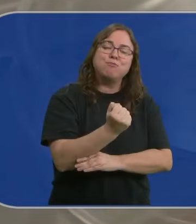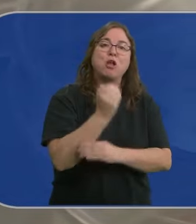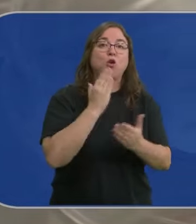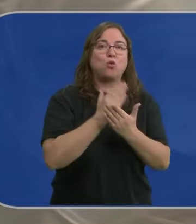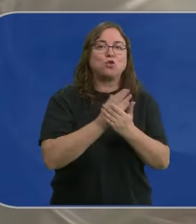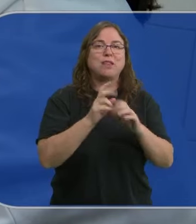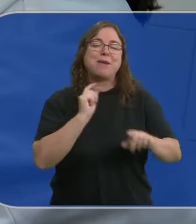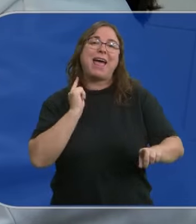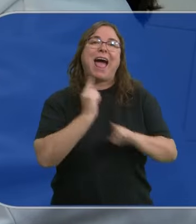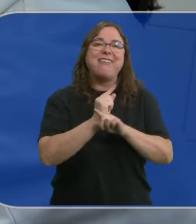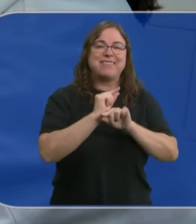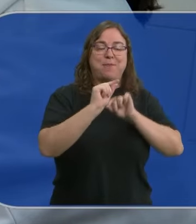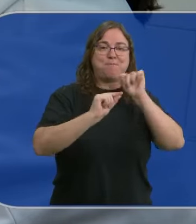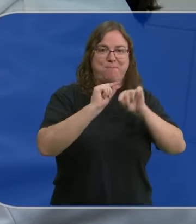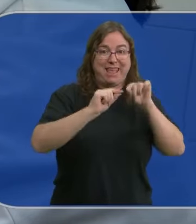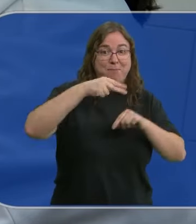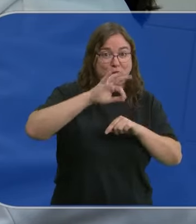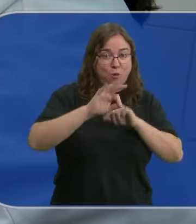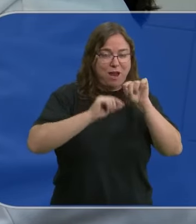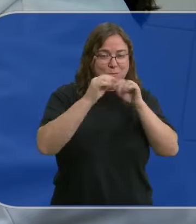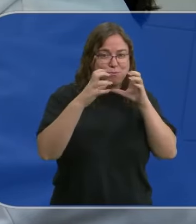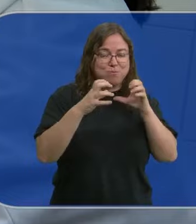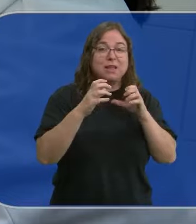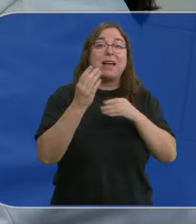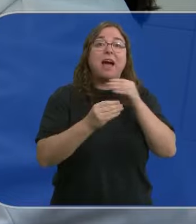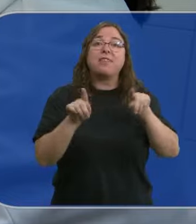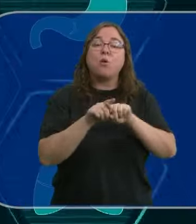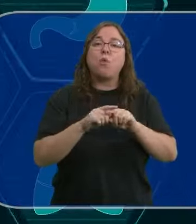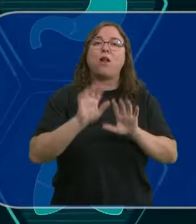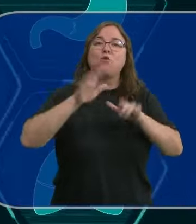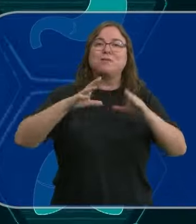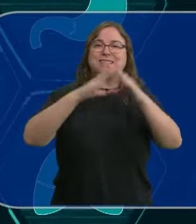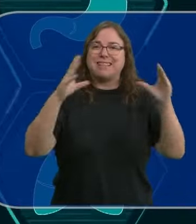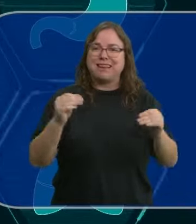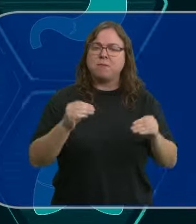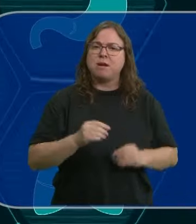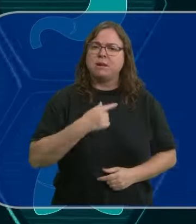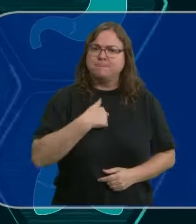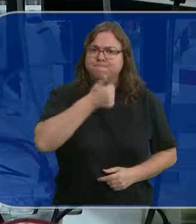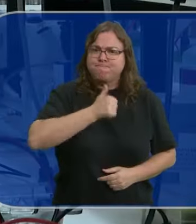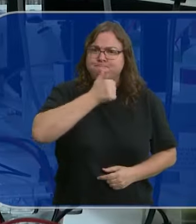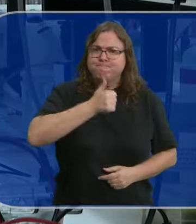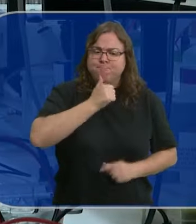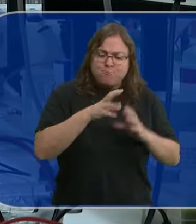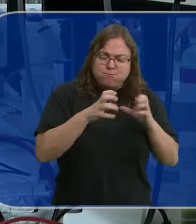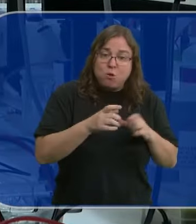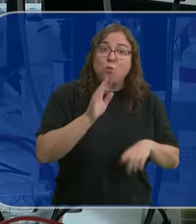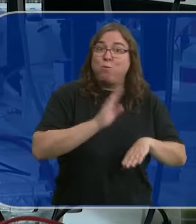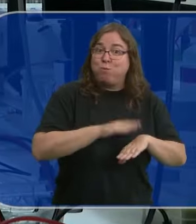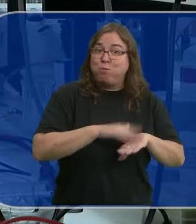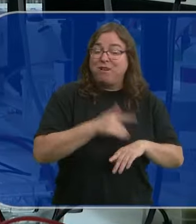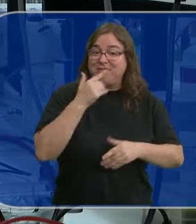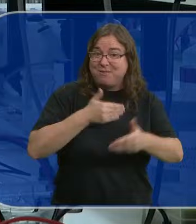antimicrobianos como el que desarrolla la Universidad de León abordando la capacidad de los microorganismos para sobrevivir porque ya